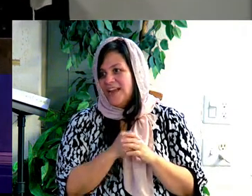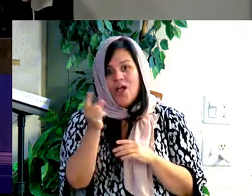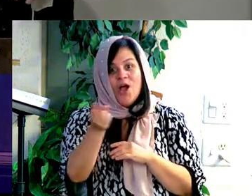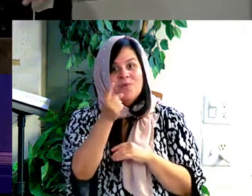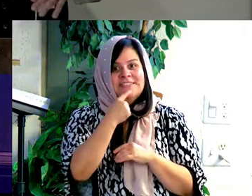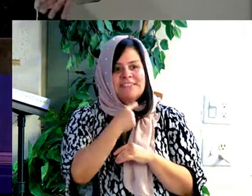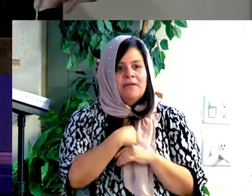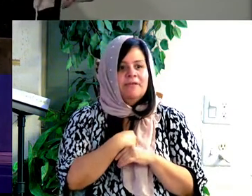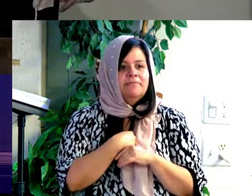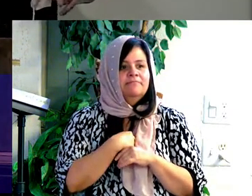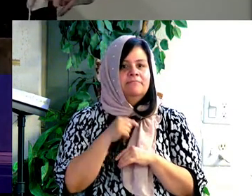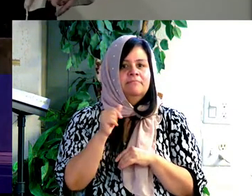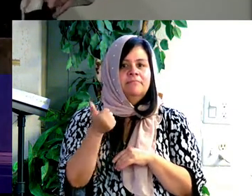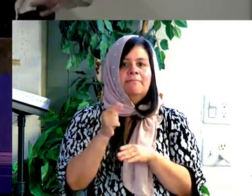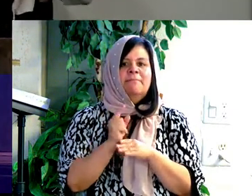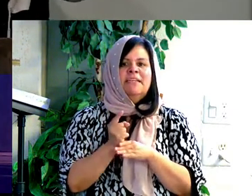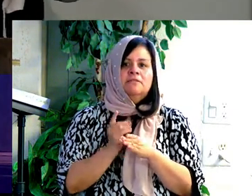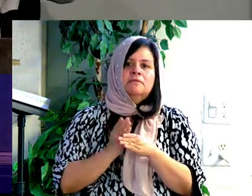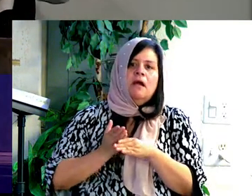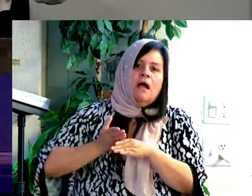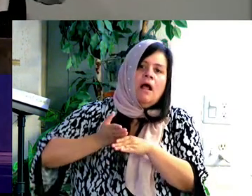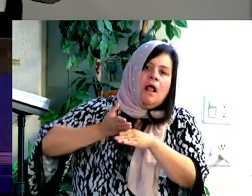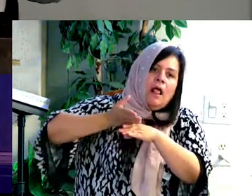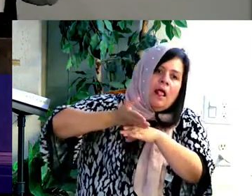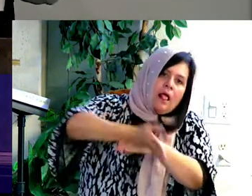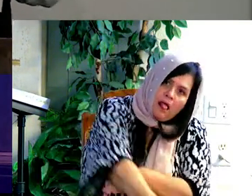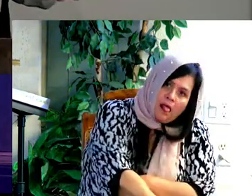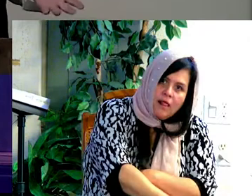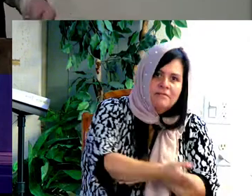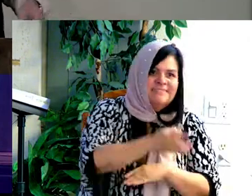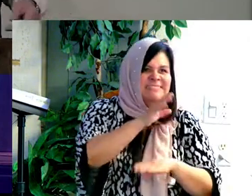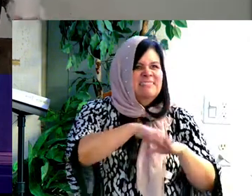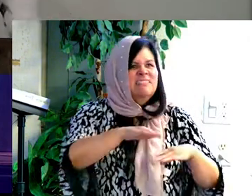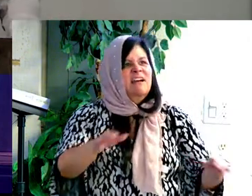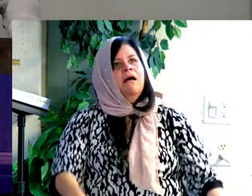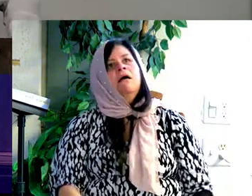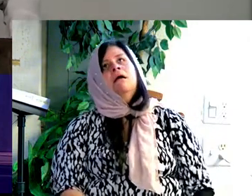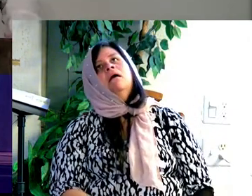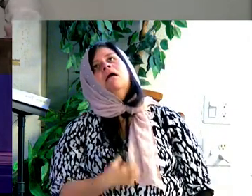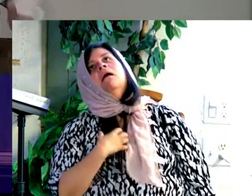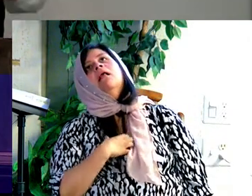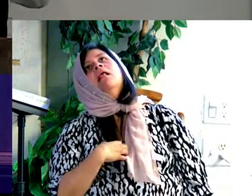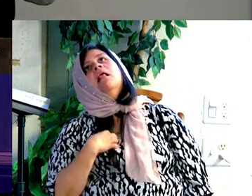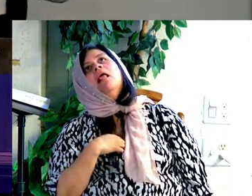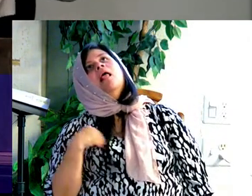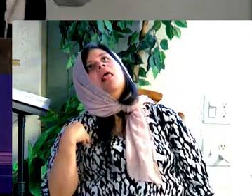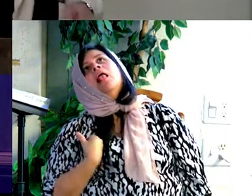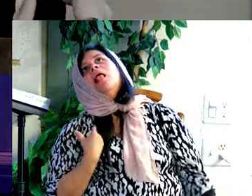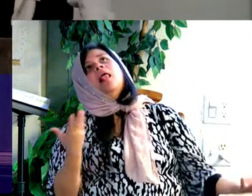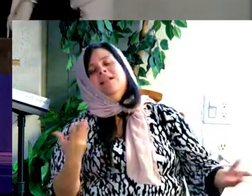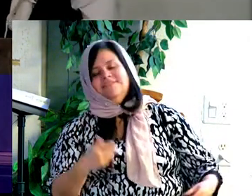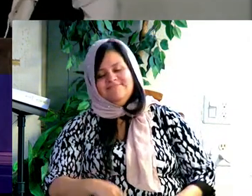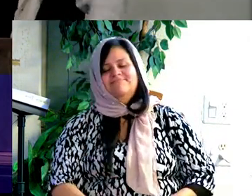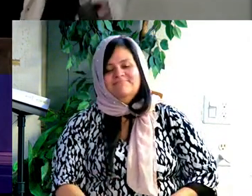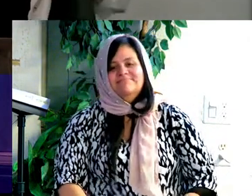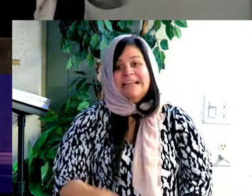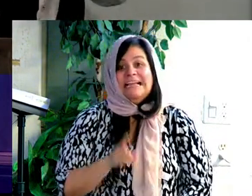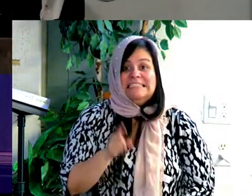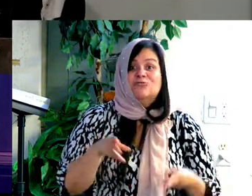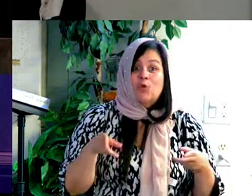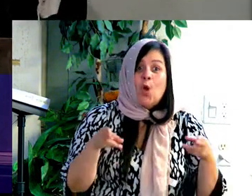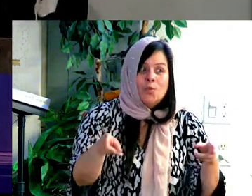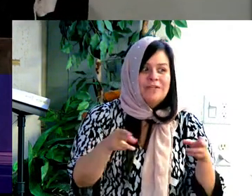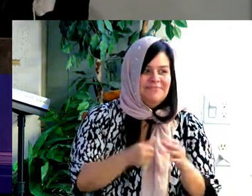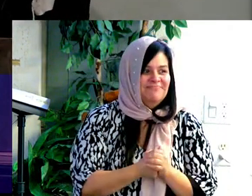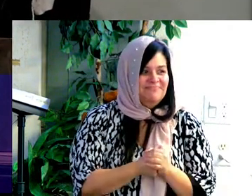ten minutes over, and the children all come out, it's like. Y todos me dicen, ah, el mensaje de Dios es lo más importante, pero si, diez minutos después